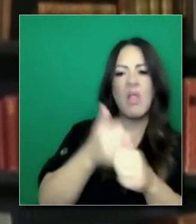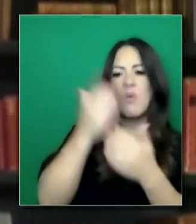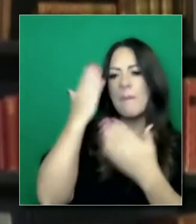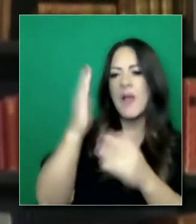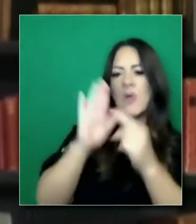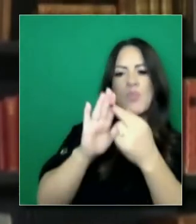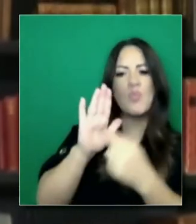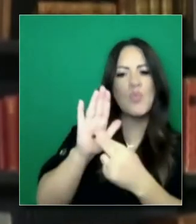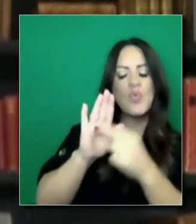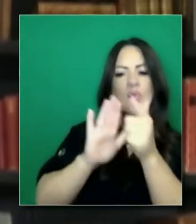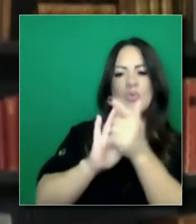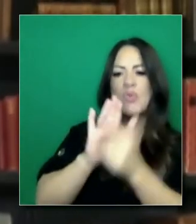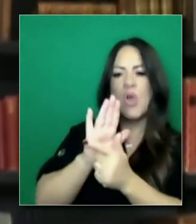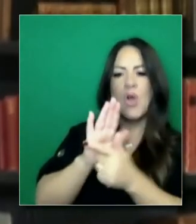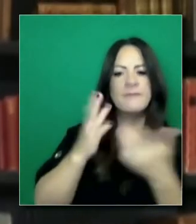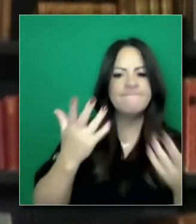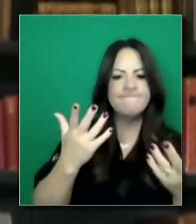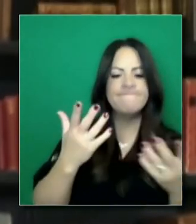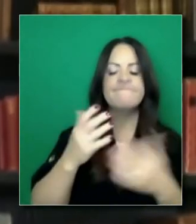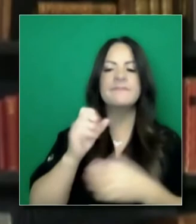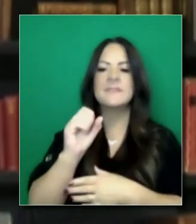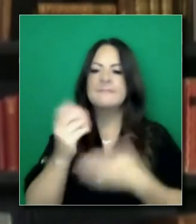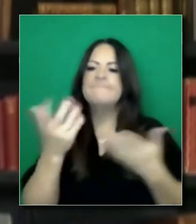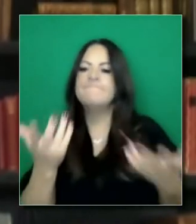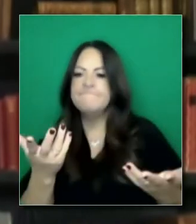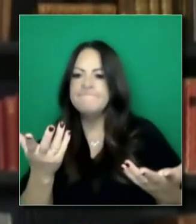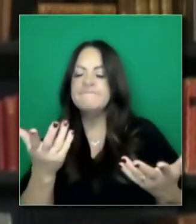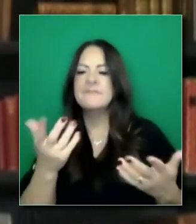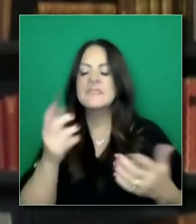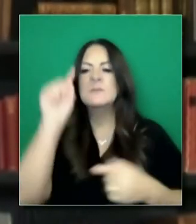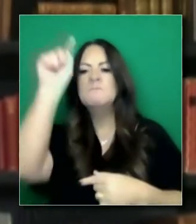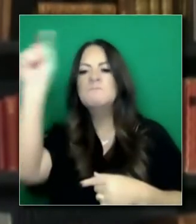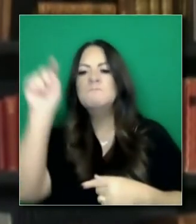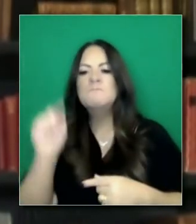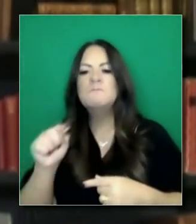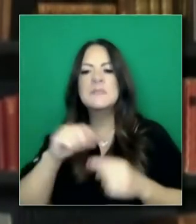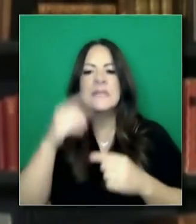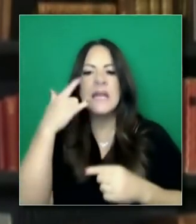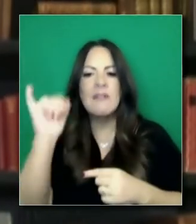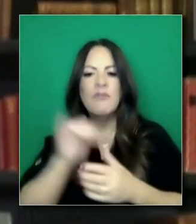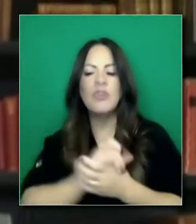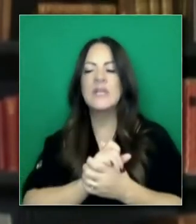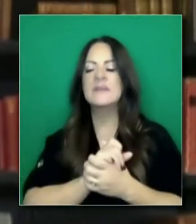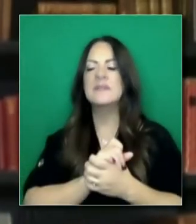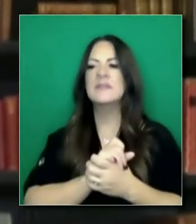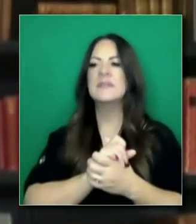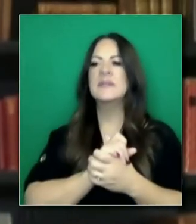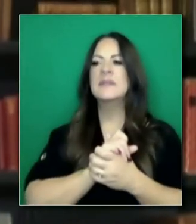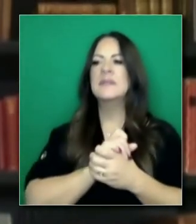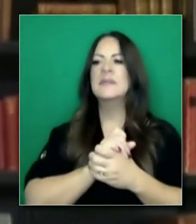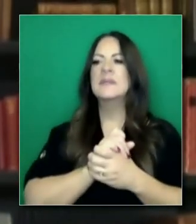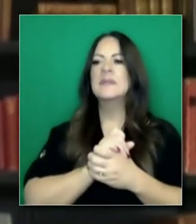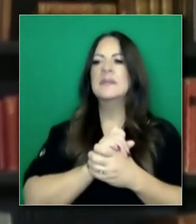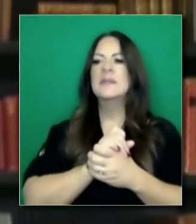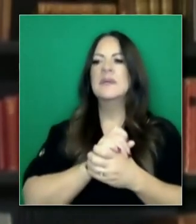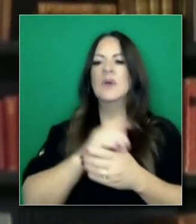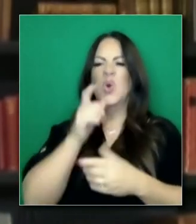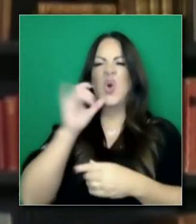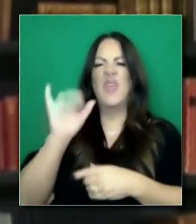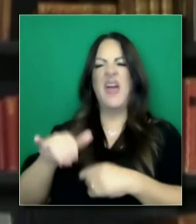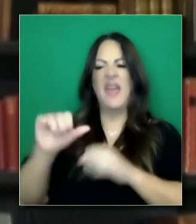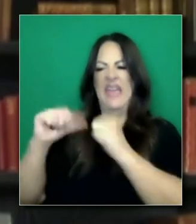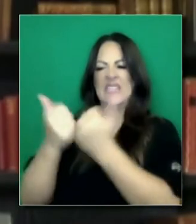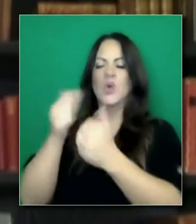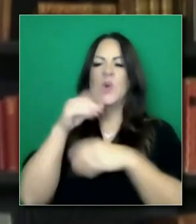local. En todo el Estado de California hay centros de departamentos de policía a nivel estatal. También el